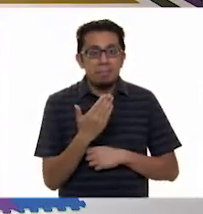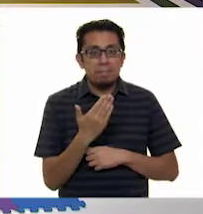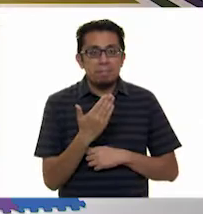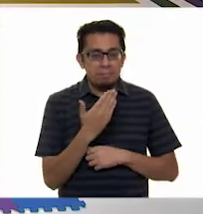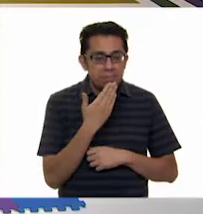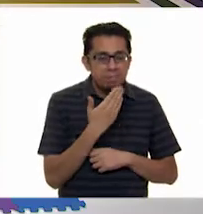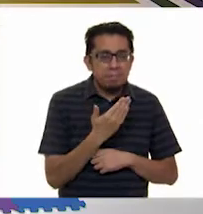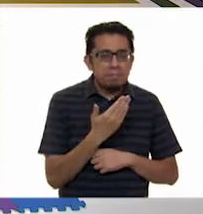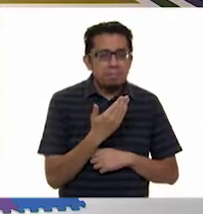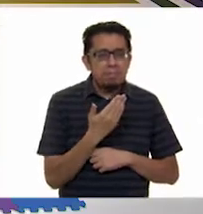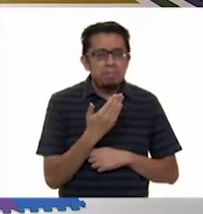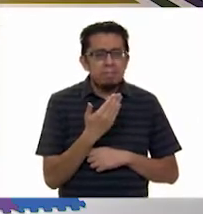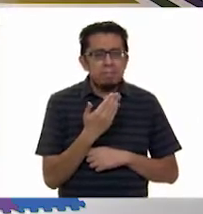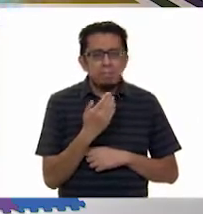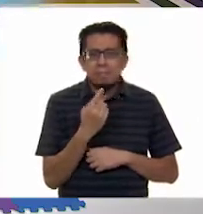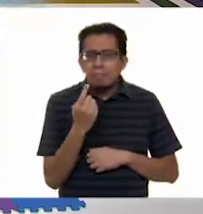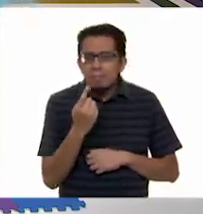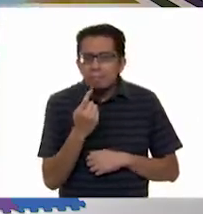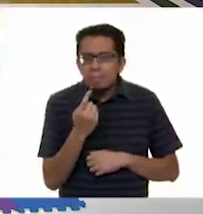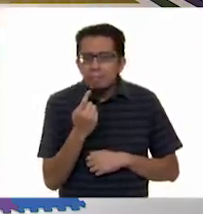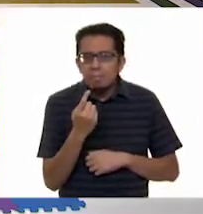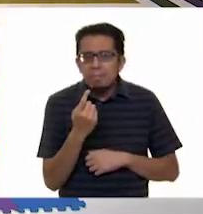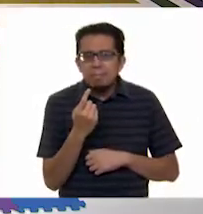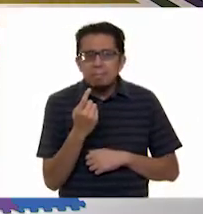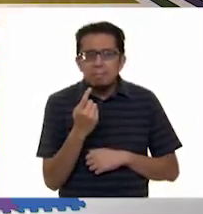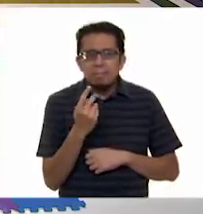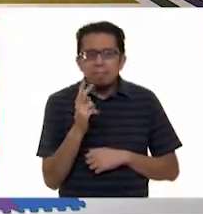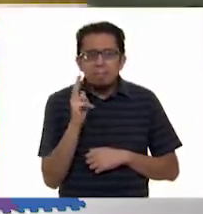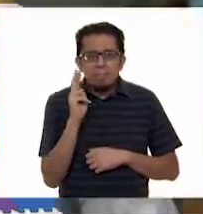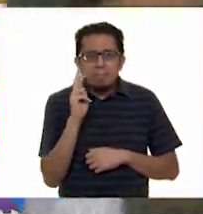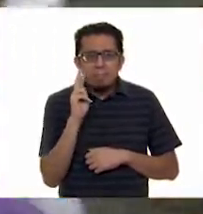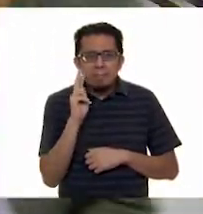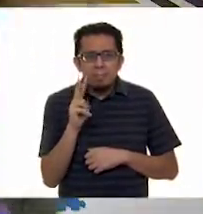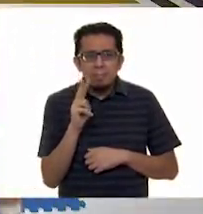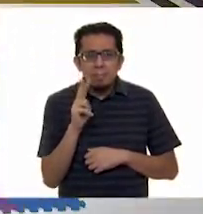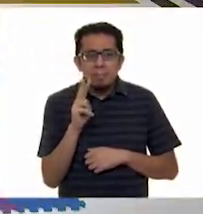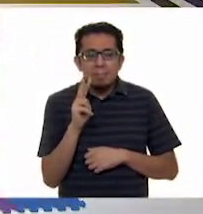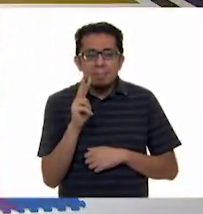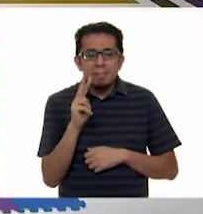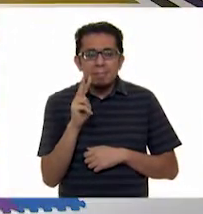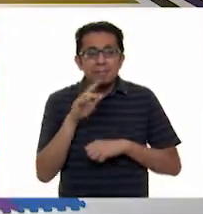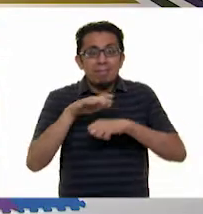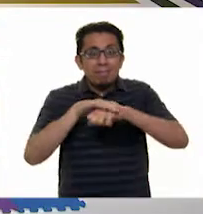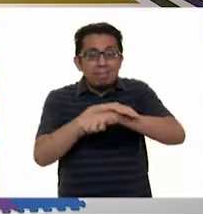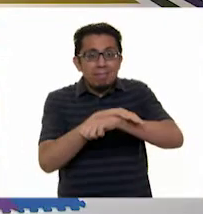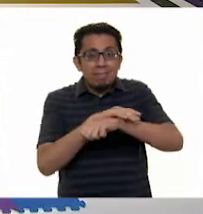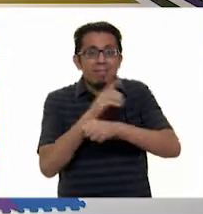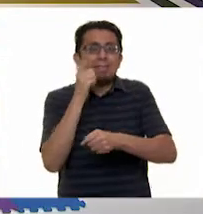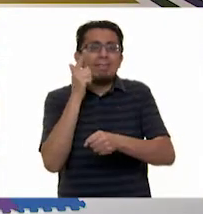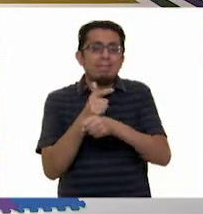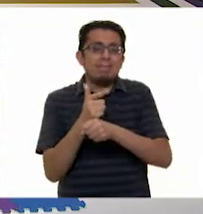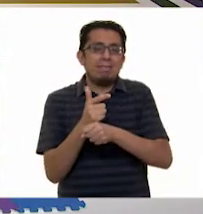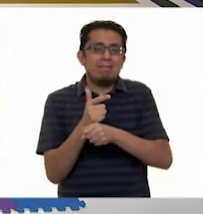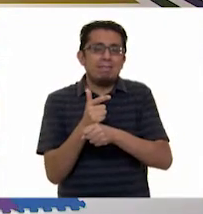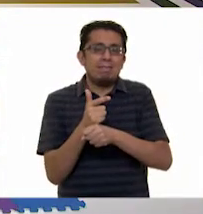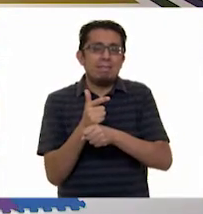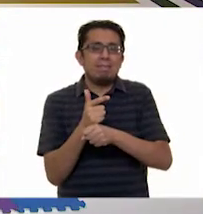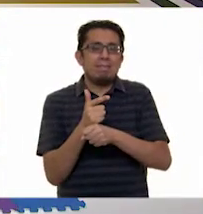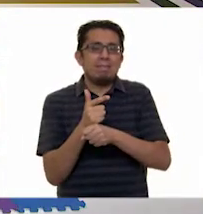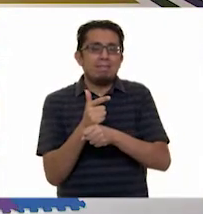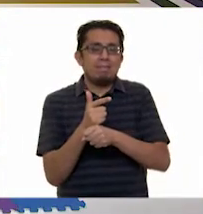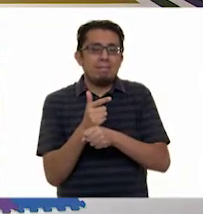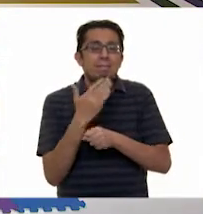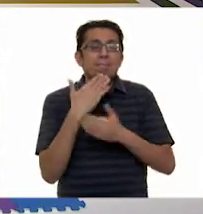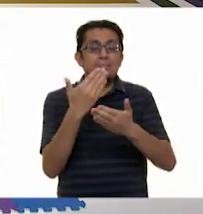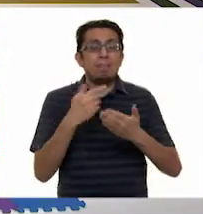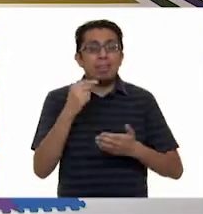bien? ¿Qué? ¿Dicen que se me ve el brazo? ¿El brazo? ¿Cómo están? Les doy la bienvenida